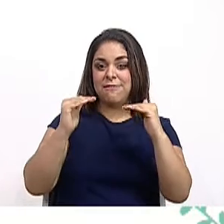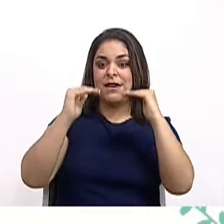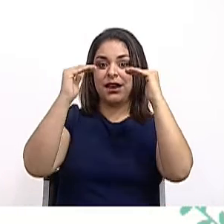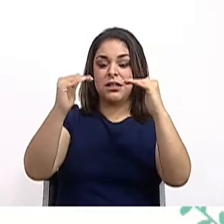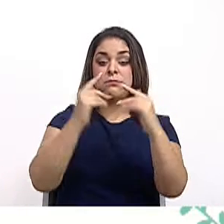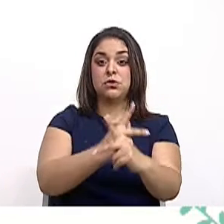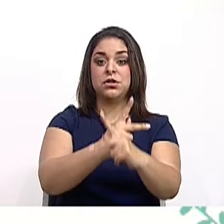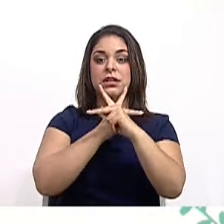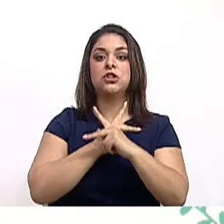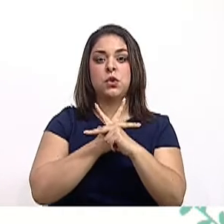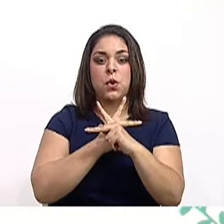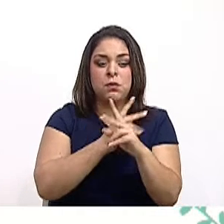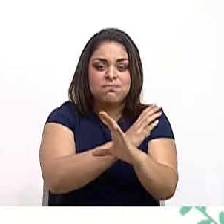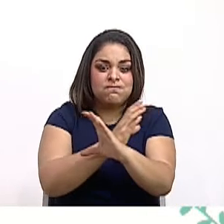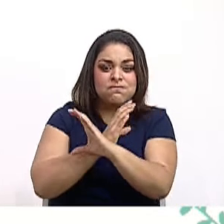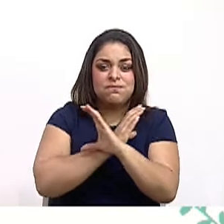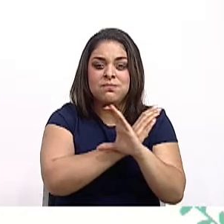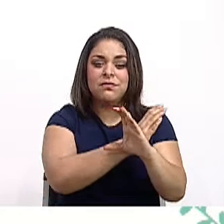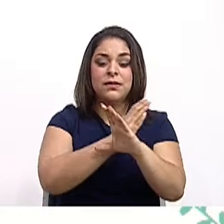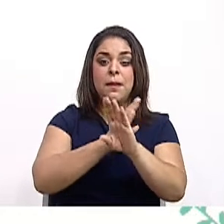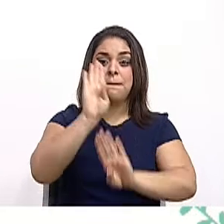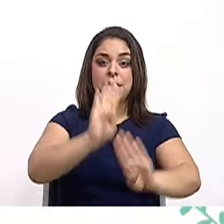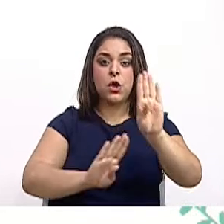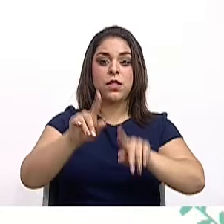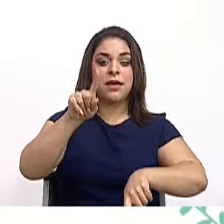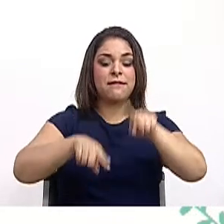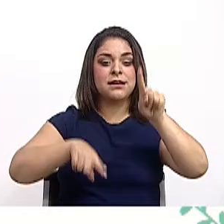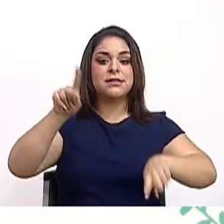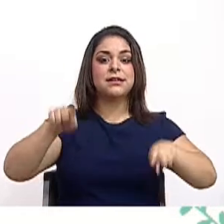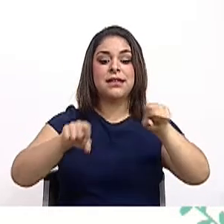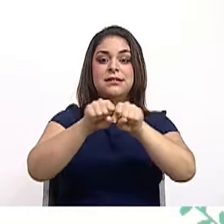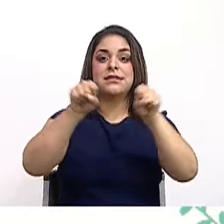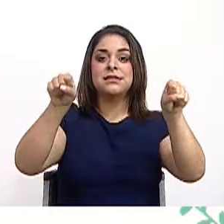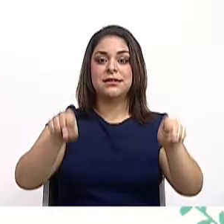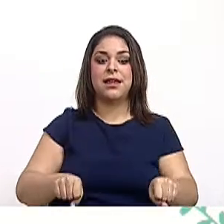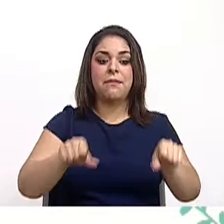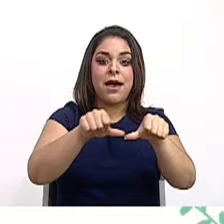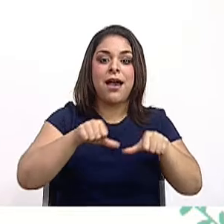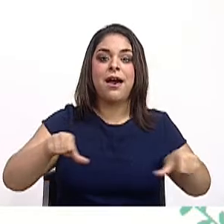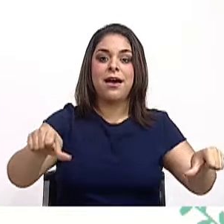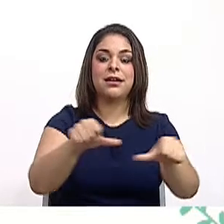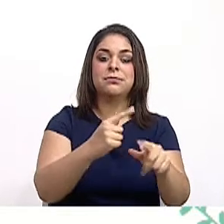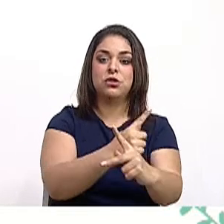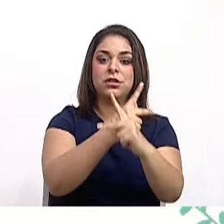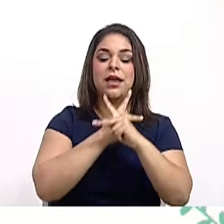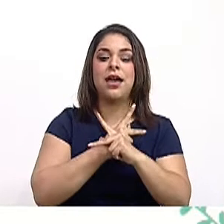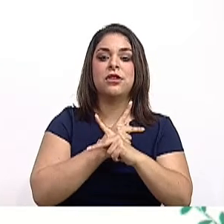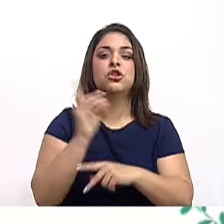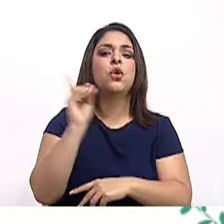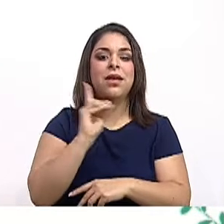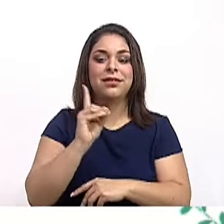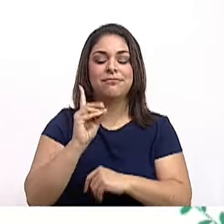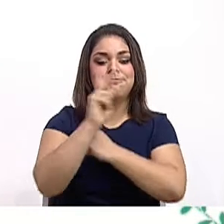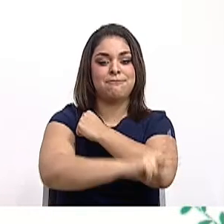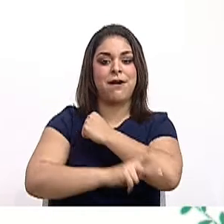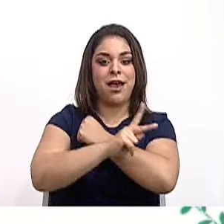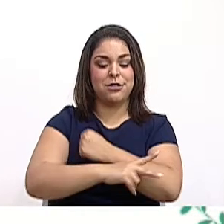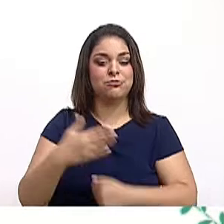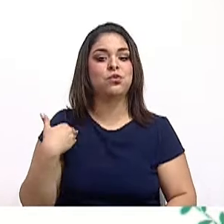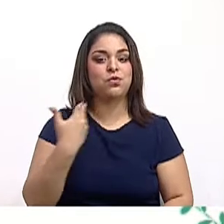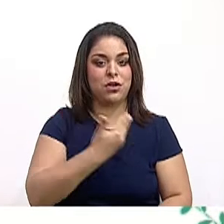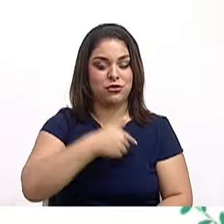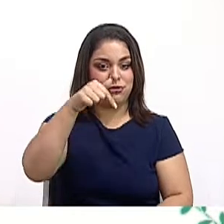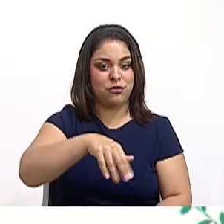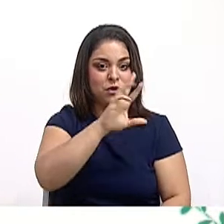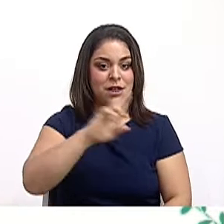conservación de la biodiversidad del sistema de áreas protegidas en nuestro país. Pero